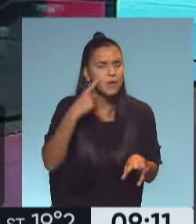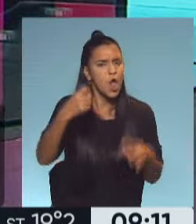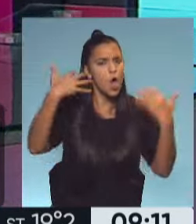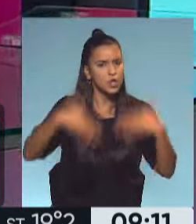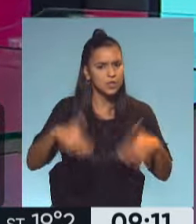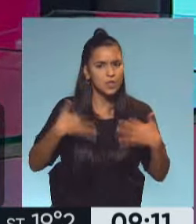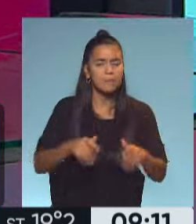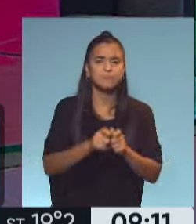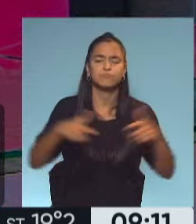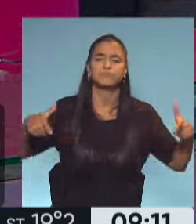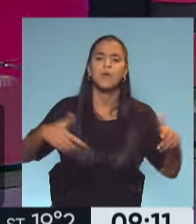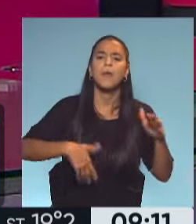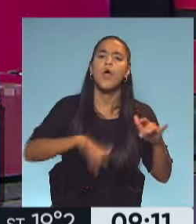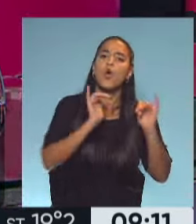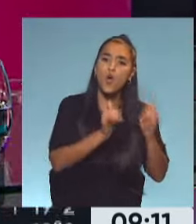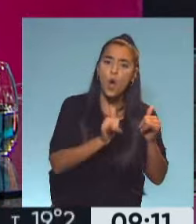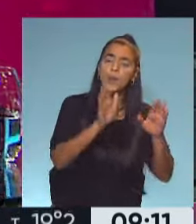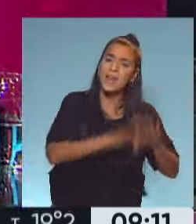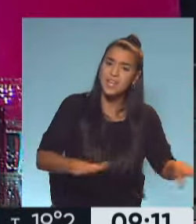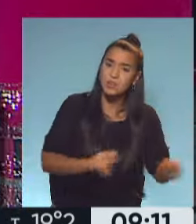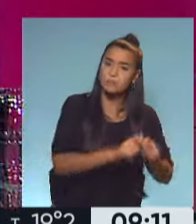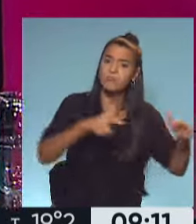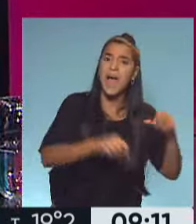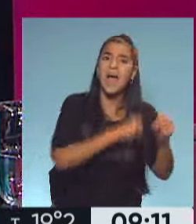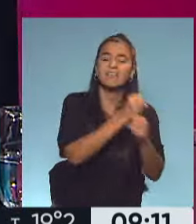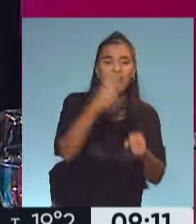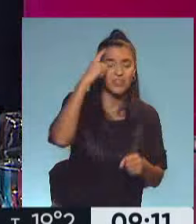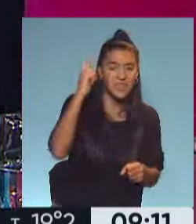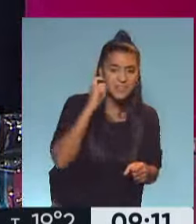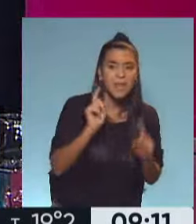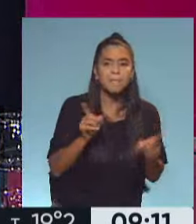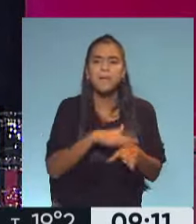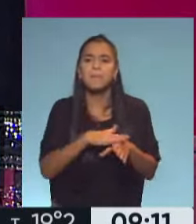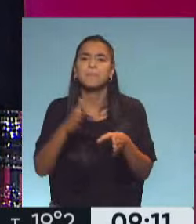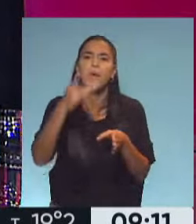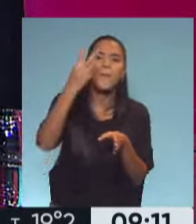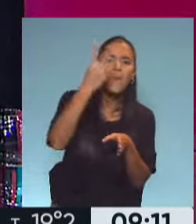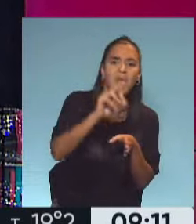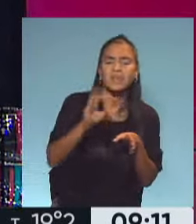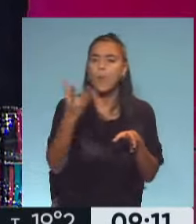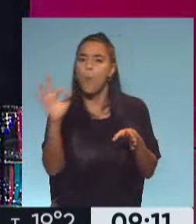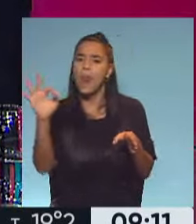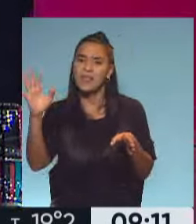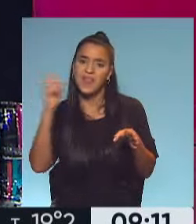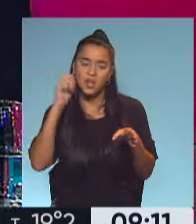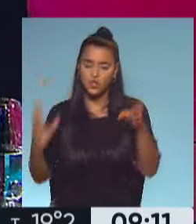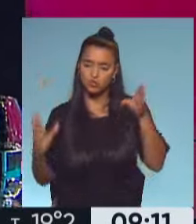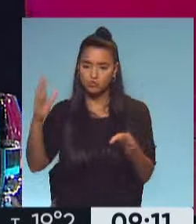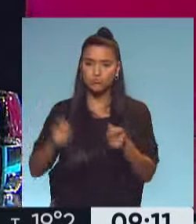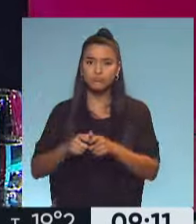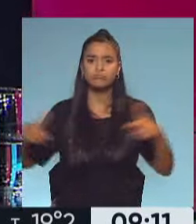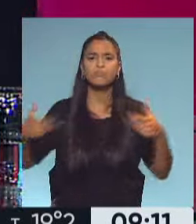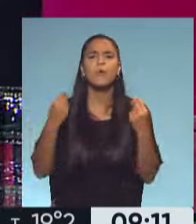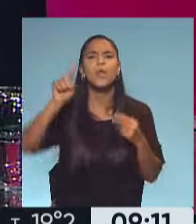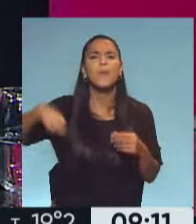crecimiento tanto en los más jóvenes, en los niños, hasta 10 años, y también en la edad media, entre los 20 y 40. ¿A qué se debe esto?